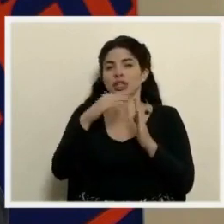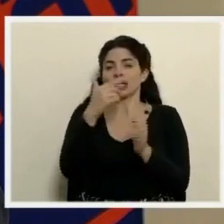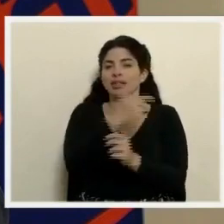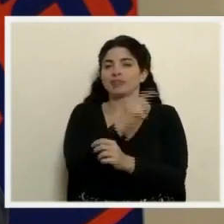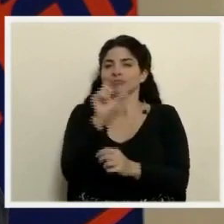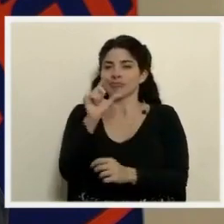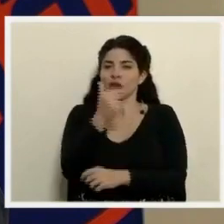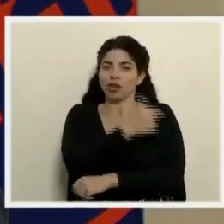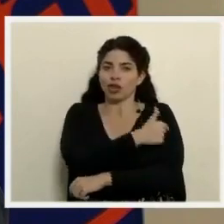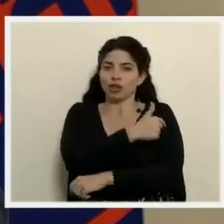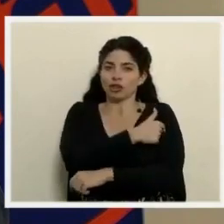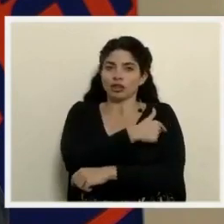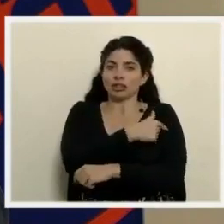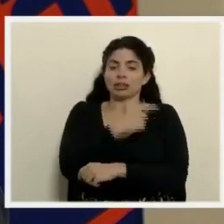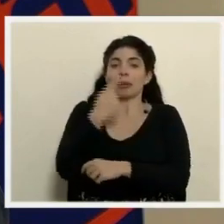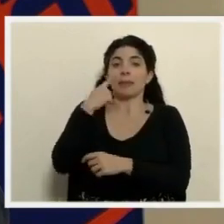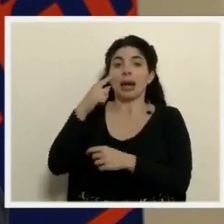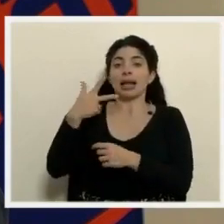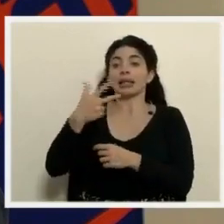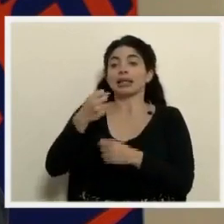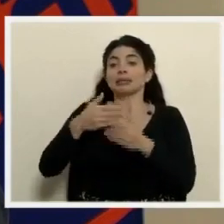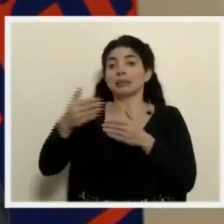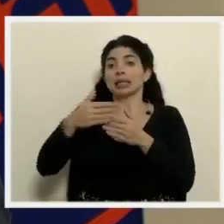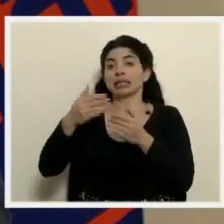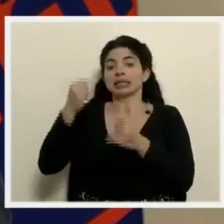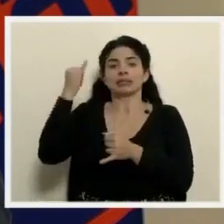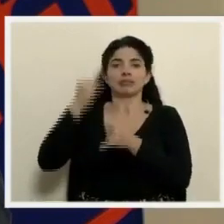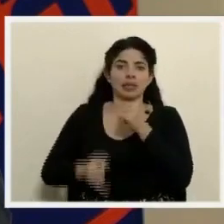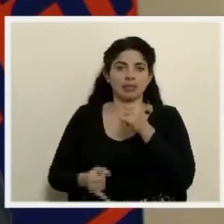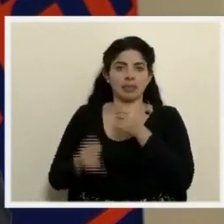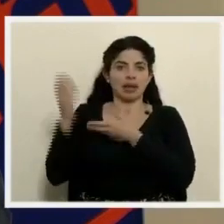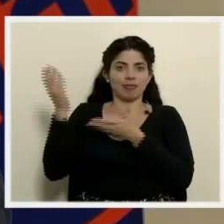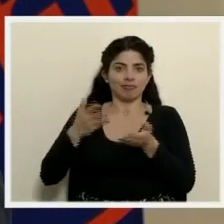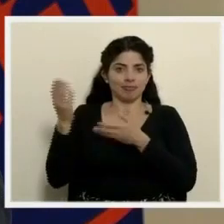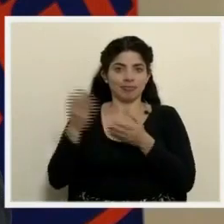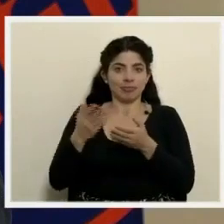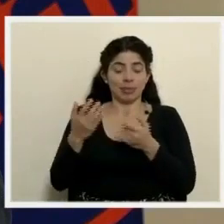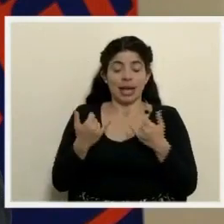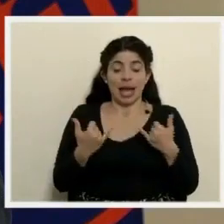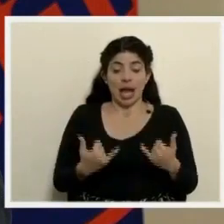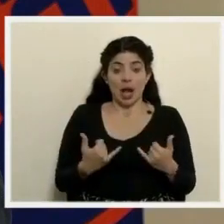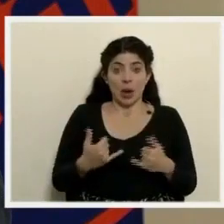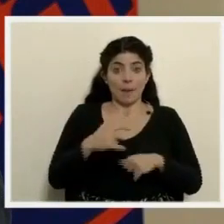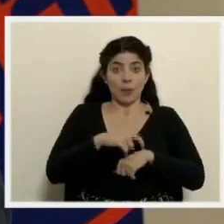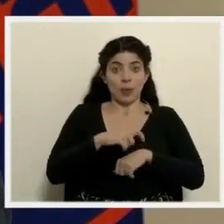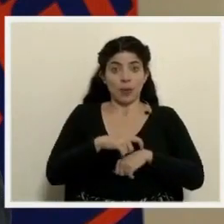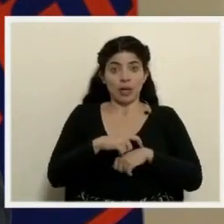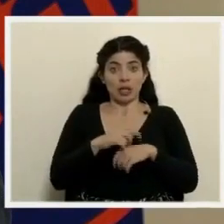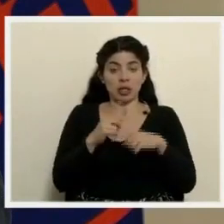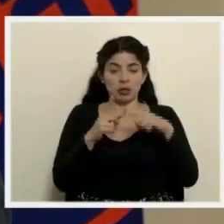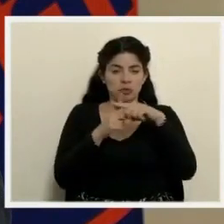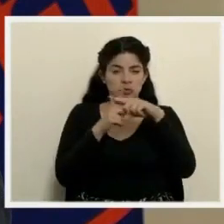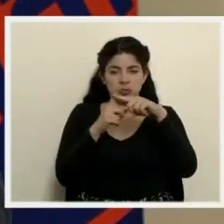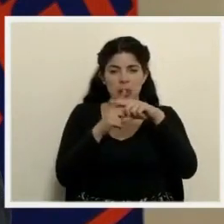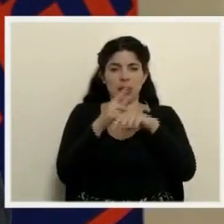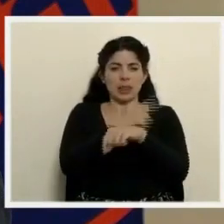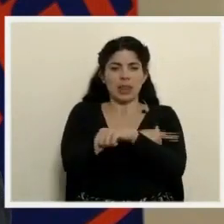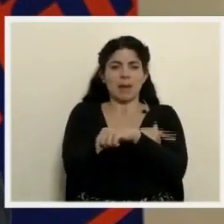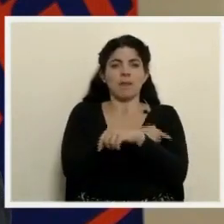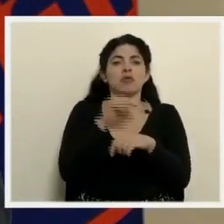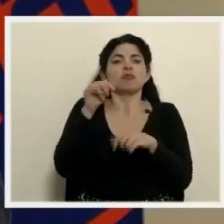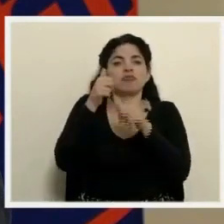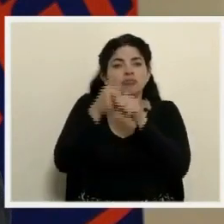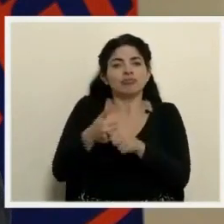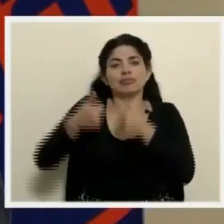que se finiquitarían con los últimos tres meses. Entonces, estamos en el rango de cómo se ha